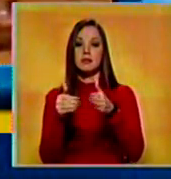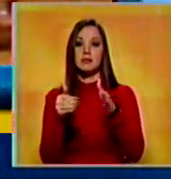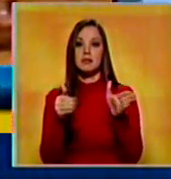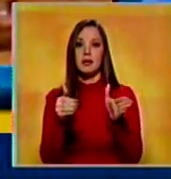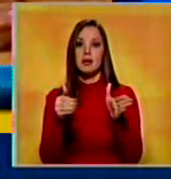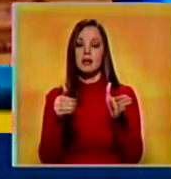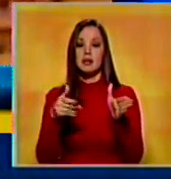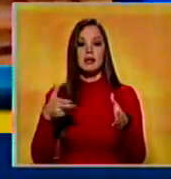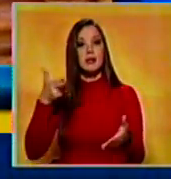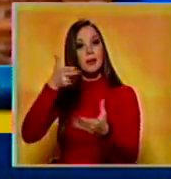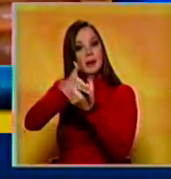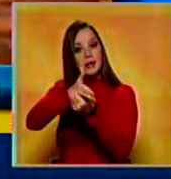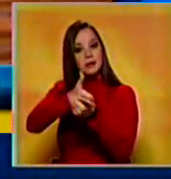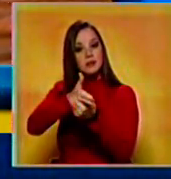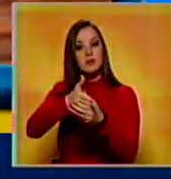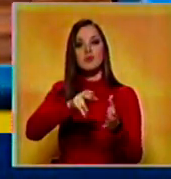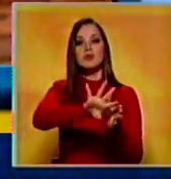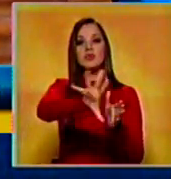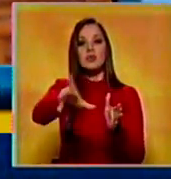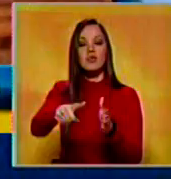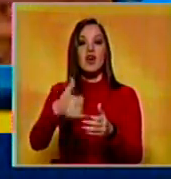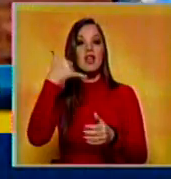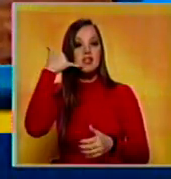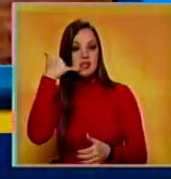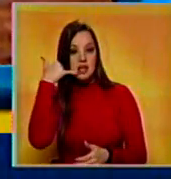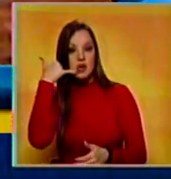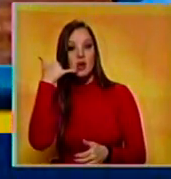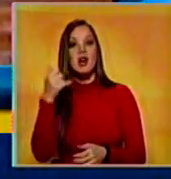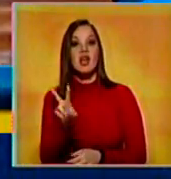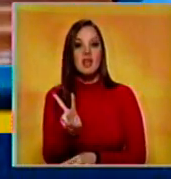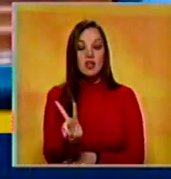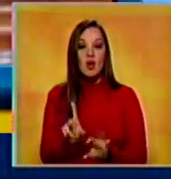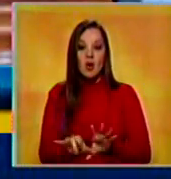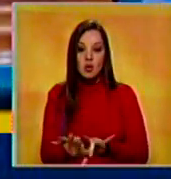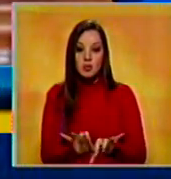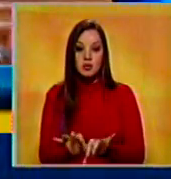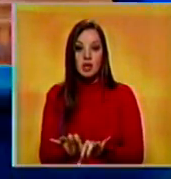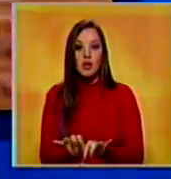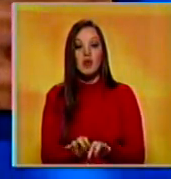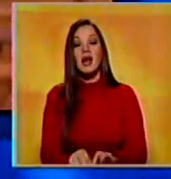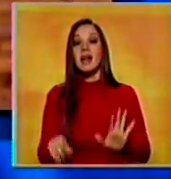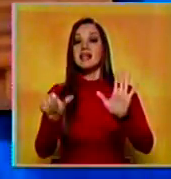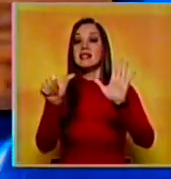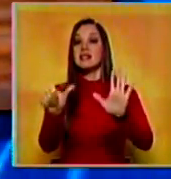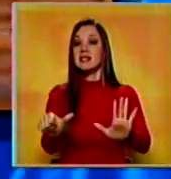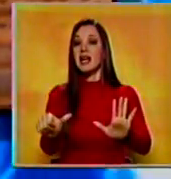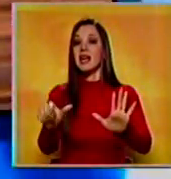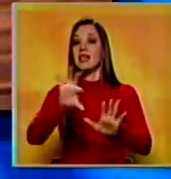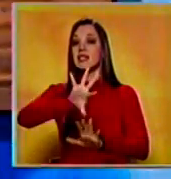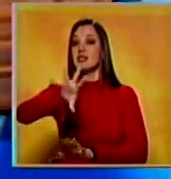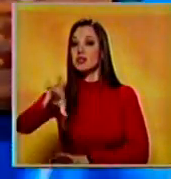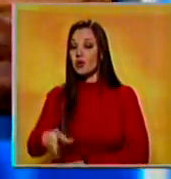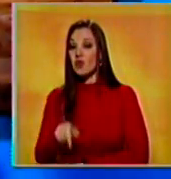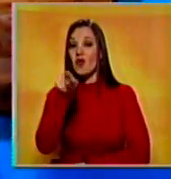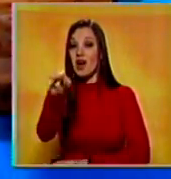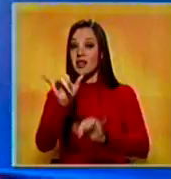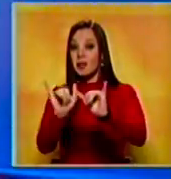Los antisociales se llevaron dinero, celulares y dos computadoras. Se trata del sexto robo a esta Iglesia.